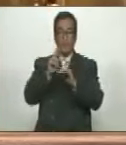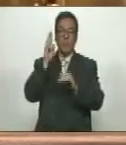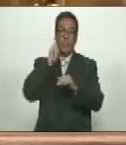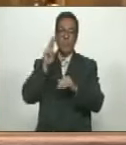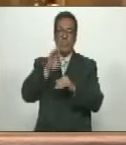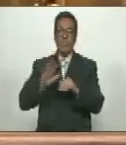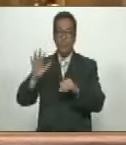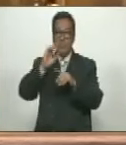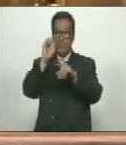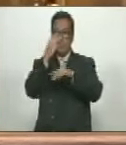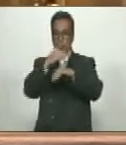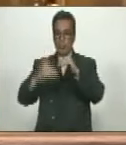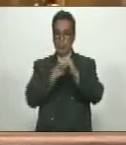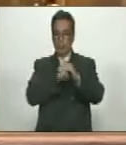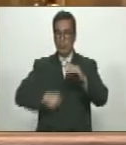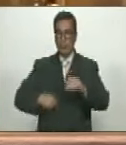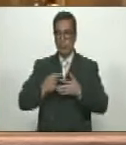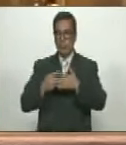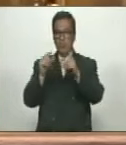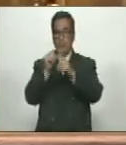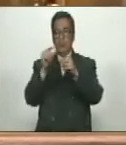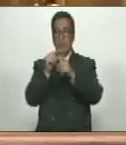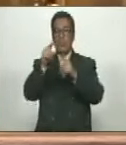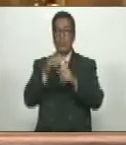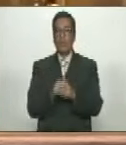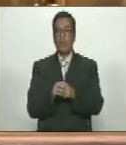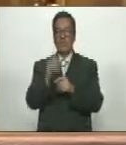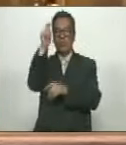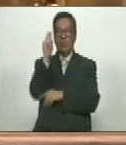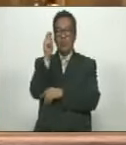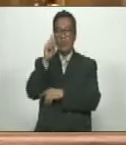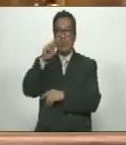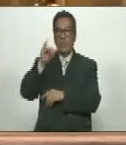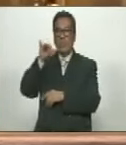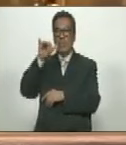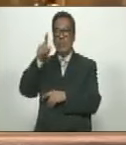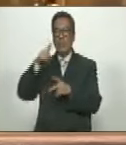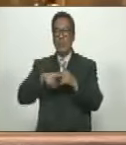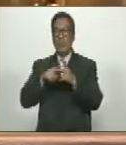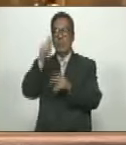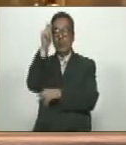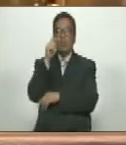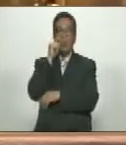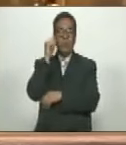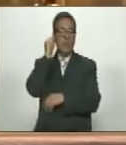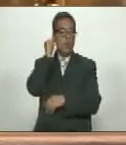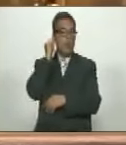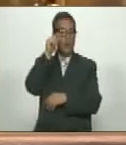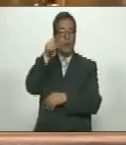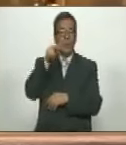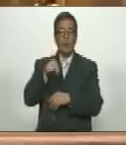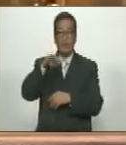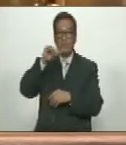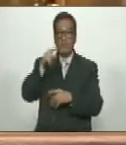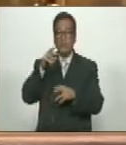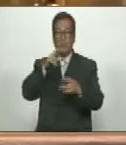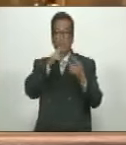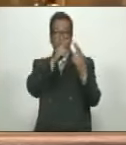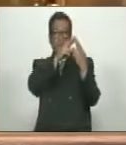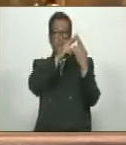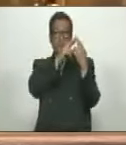Venezuela, el primer vicepresidente otorgó el derecho de palabra al diputado Roy Alberto Daza y a la diputada Nosly Rodríguez para la